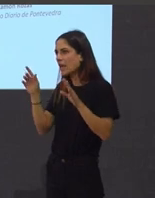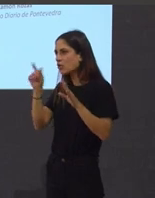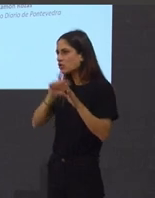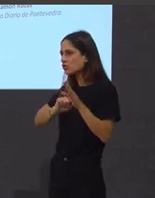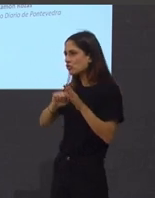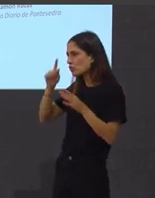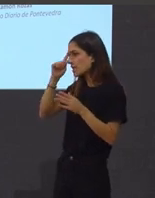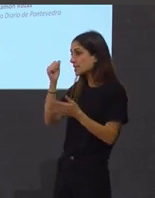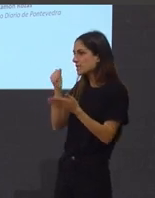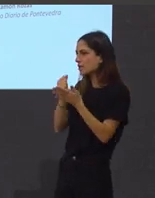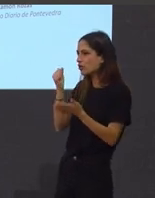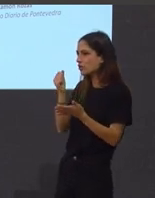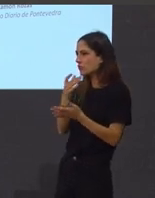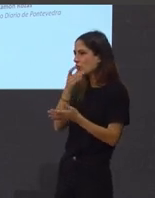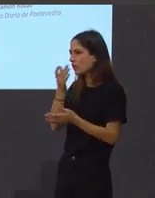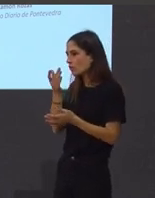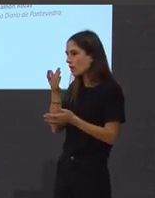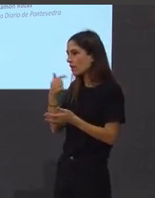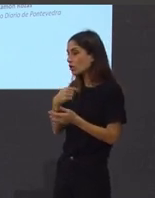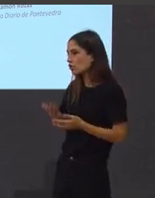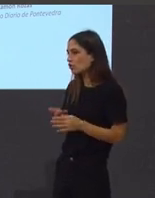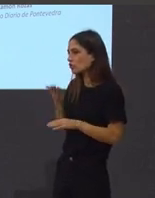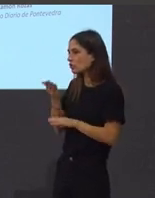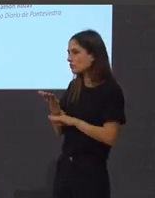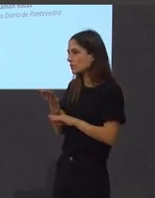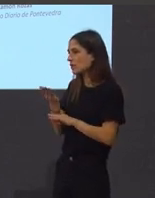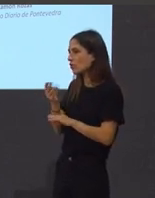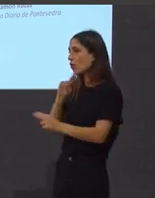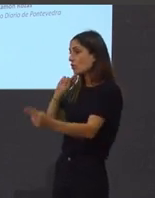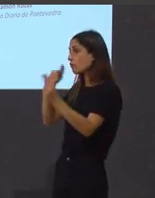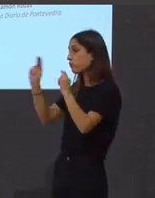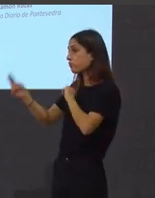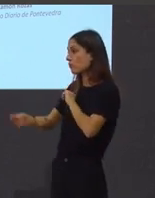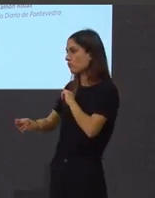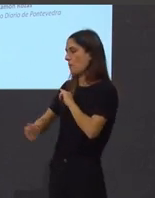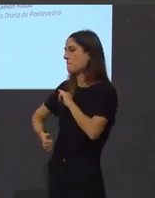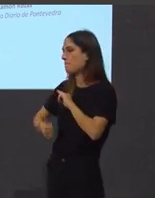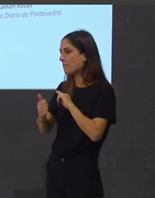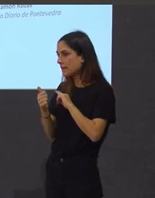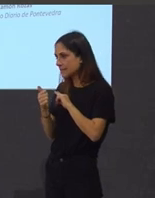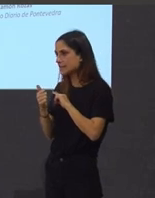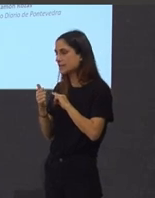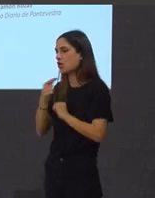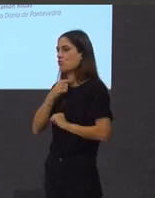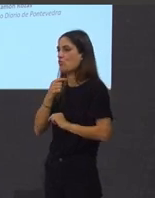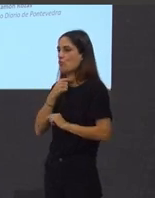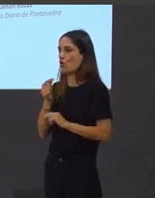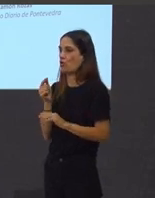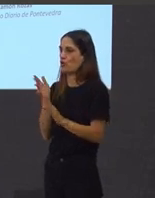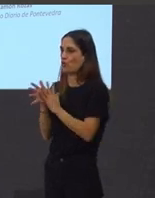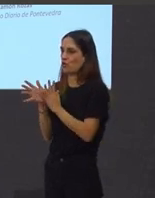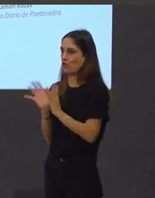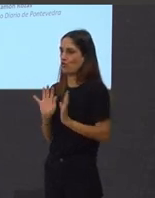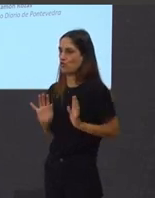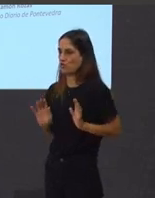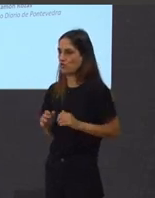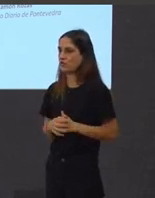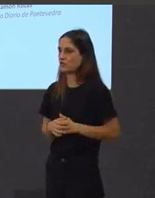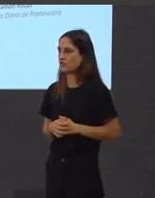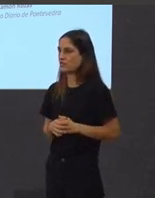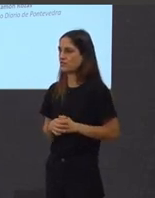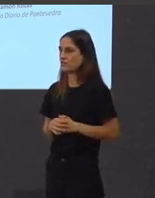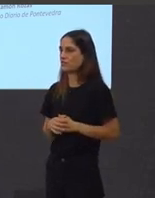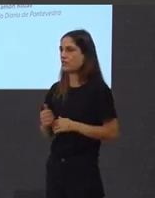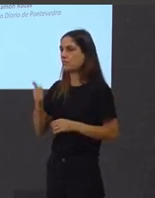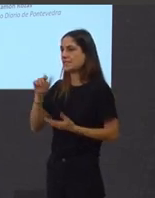vergoña da súa alternidade invito a utilizar sobre todo o humor e ir